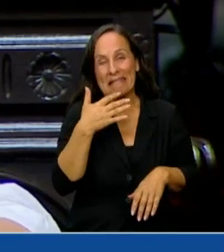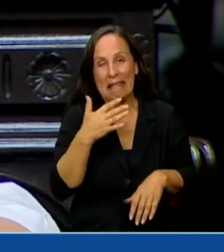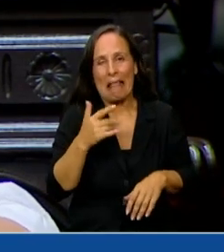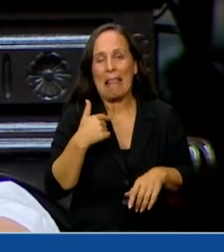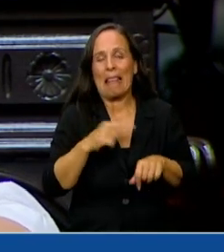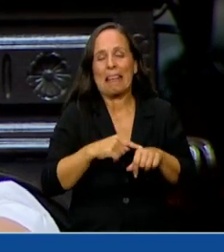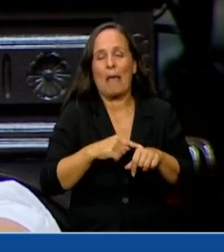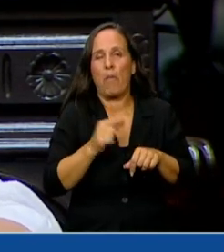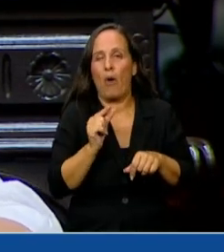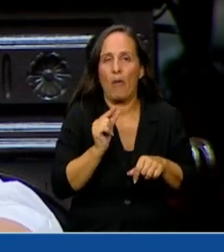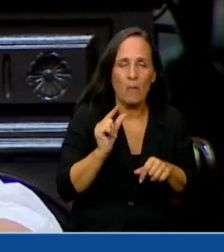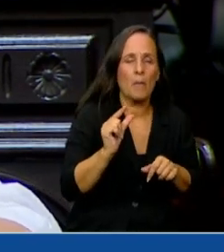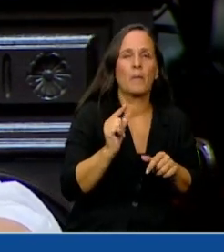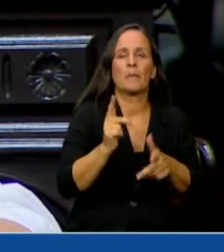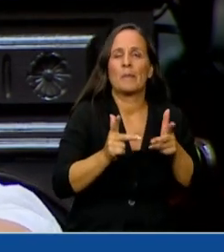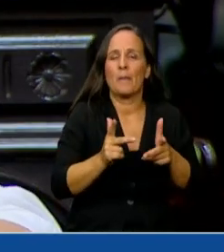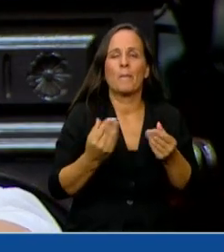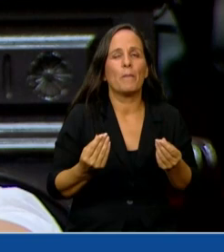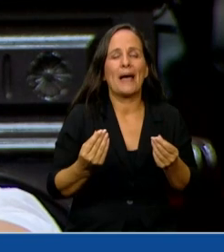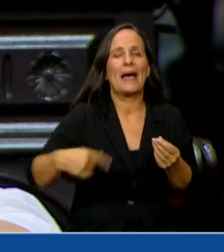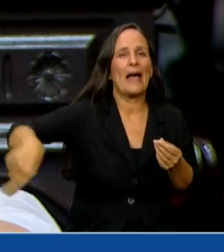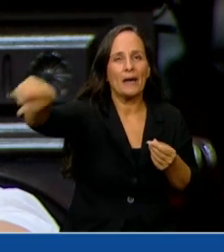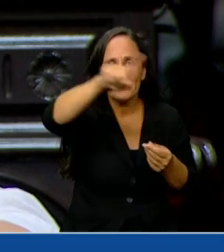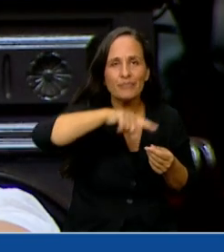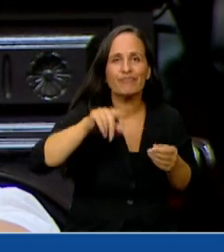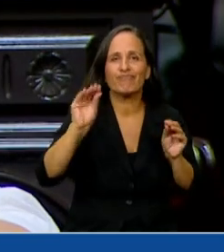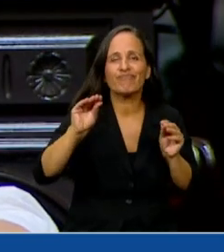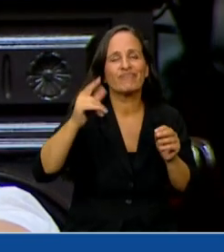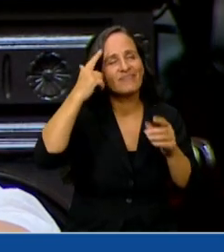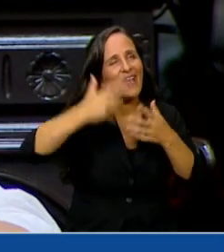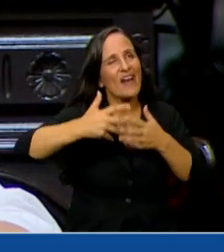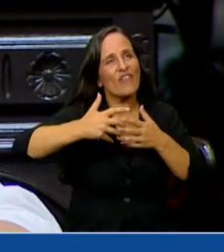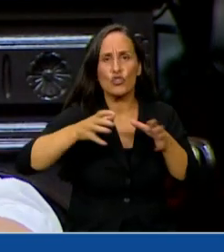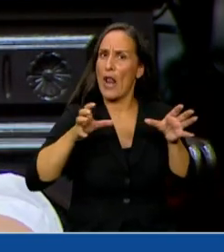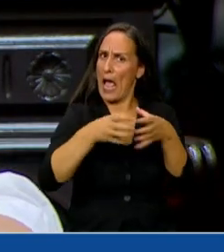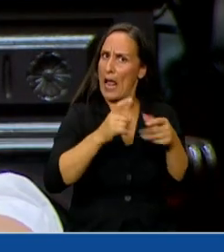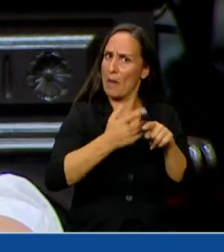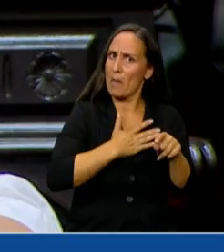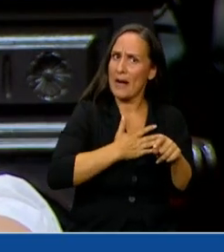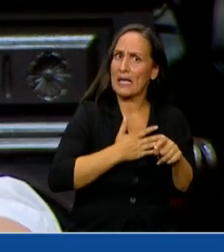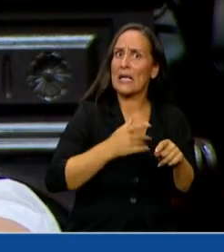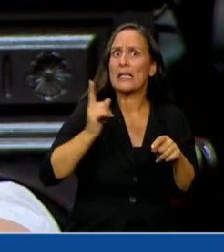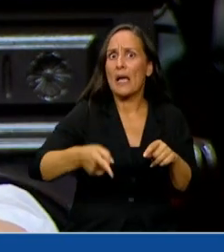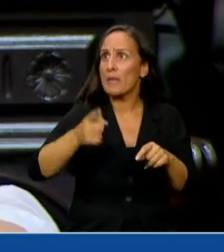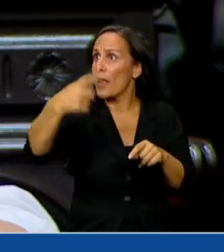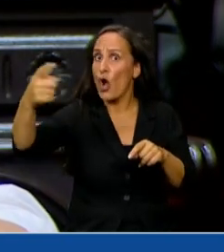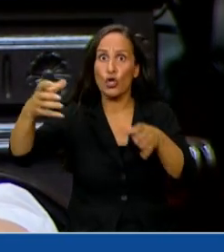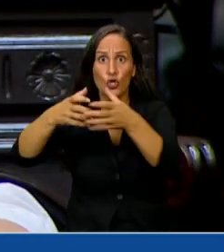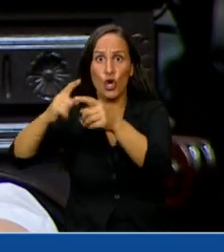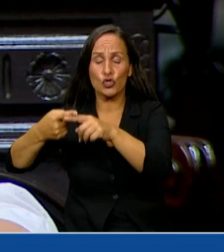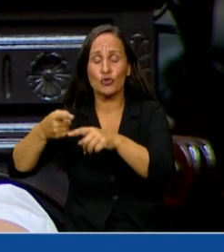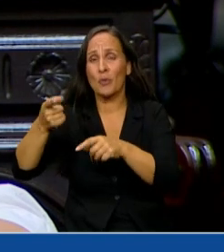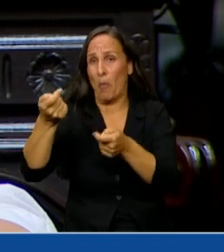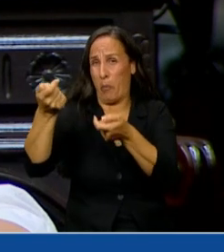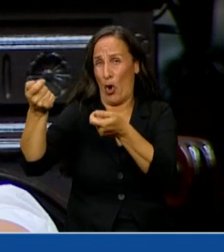del tiempo. Pero yo quiero llamar a la reflexión a mis compañeros de bloque y también a los pocos que quedan del bloque